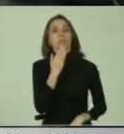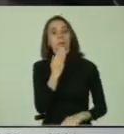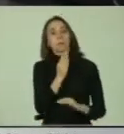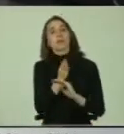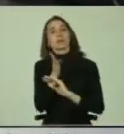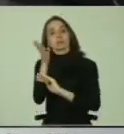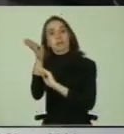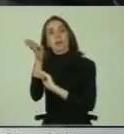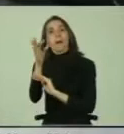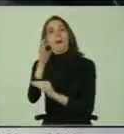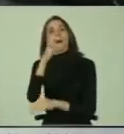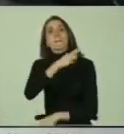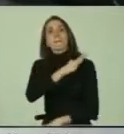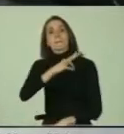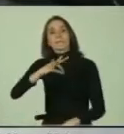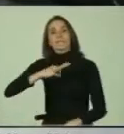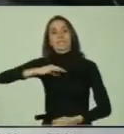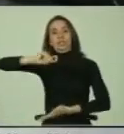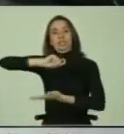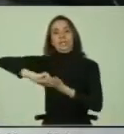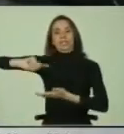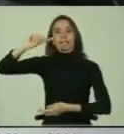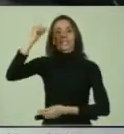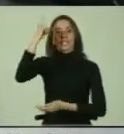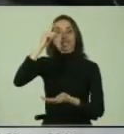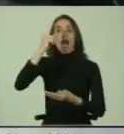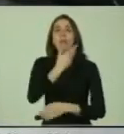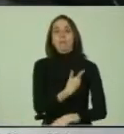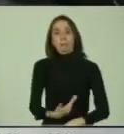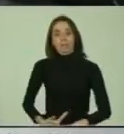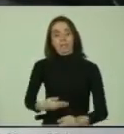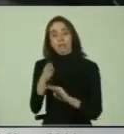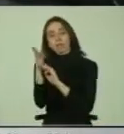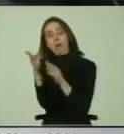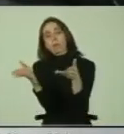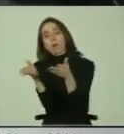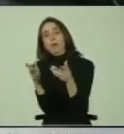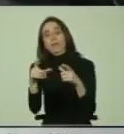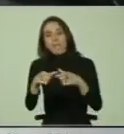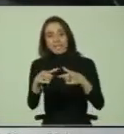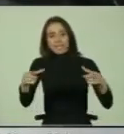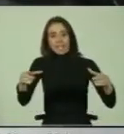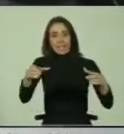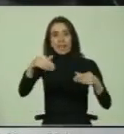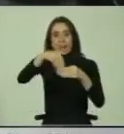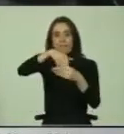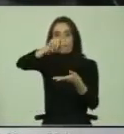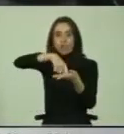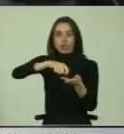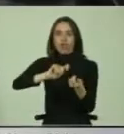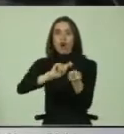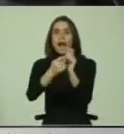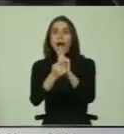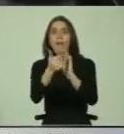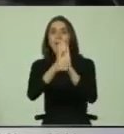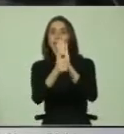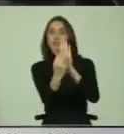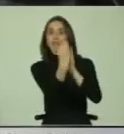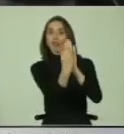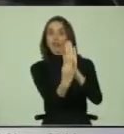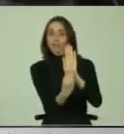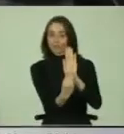Ministerio Secretaría General de la Presidencia para promover la modificación de la cédula electoral. En ambos casos,